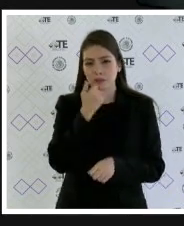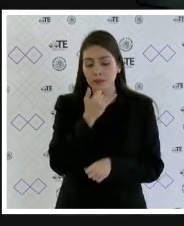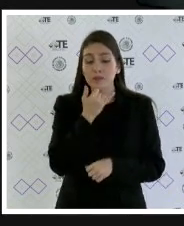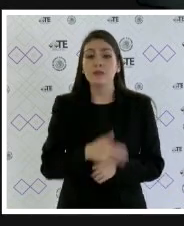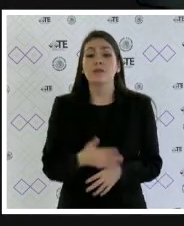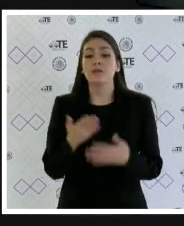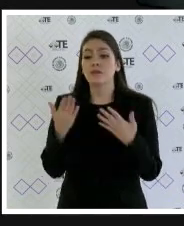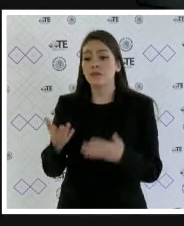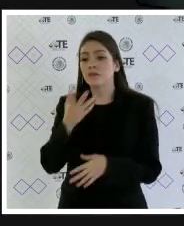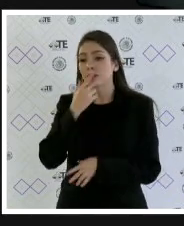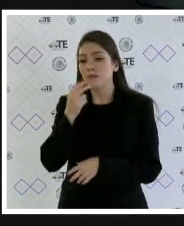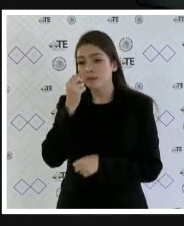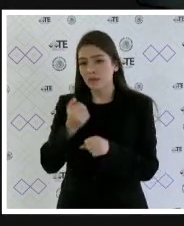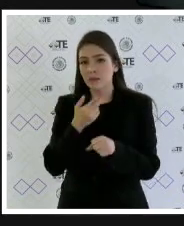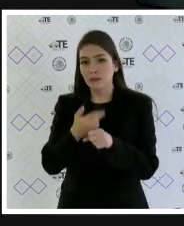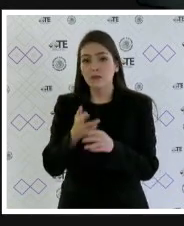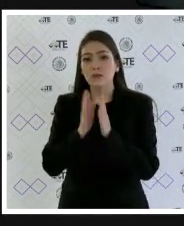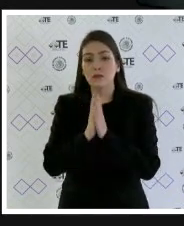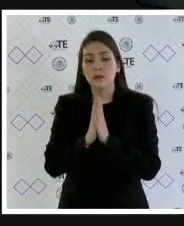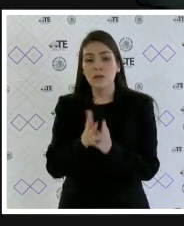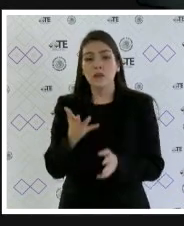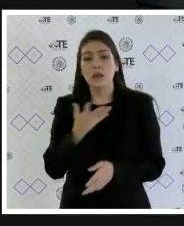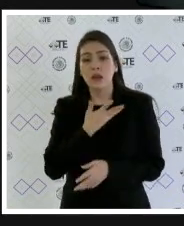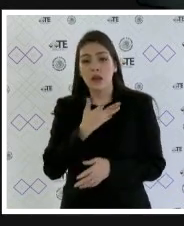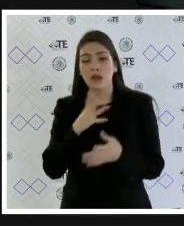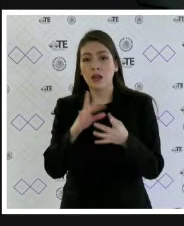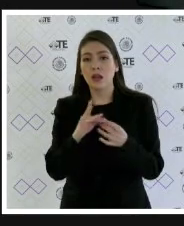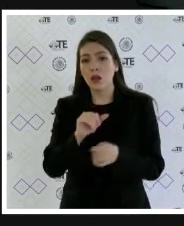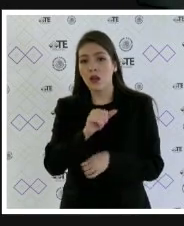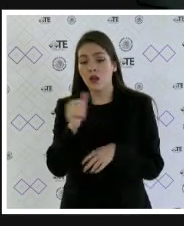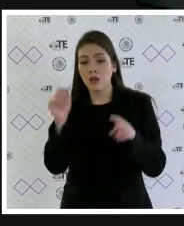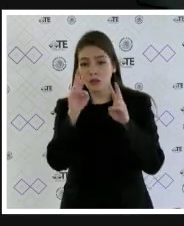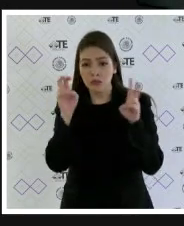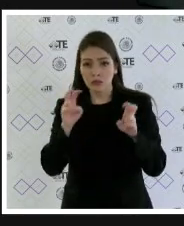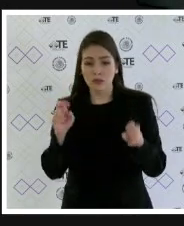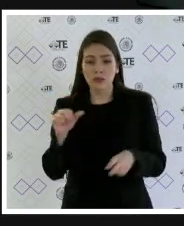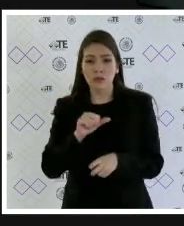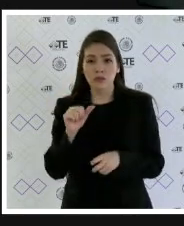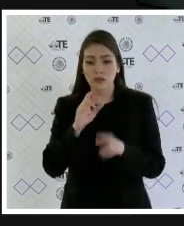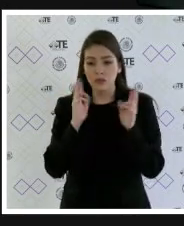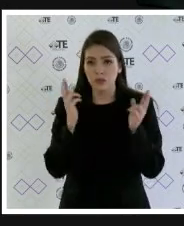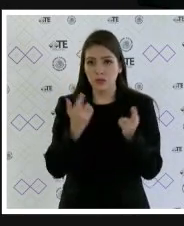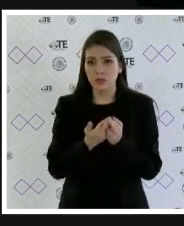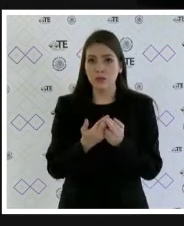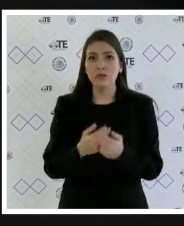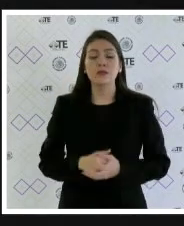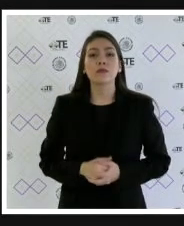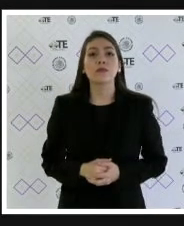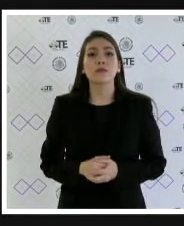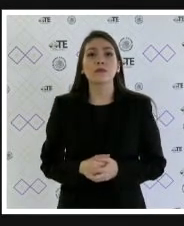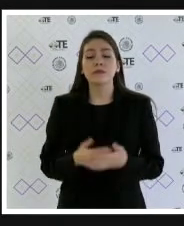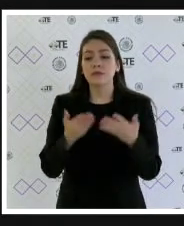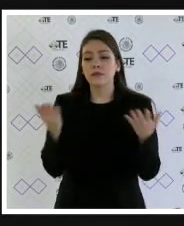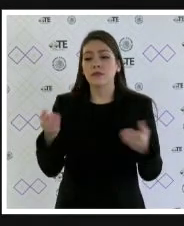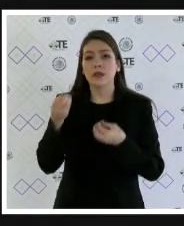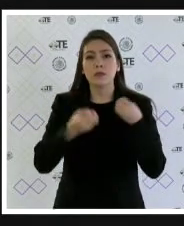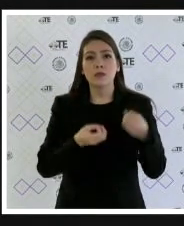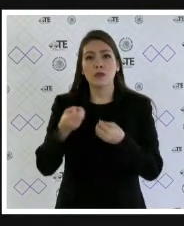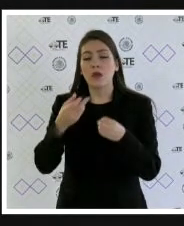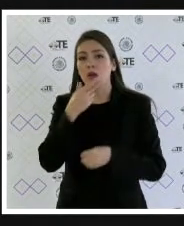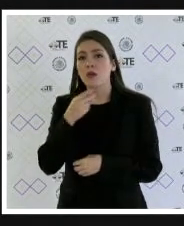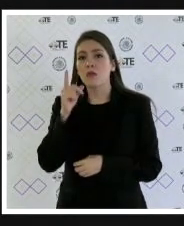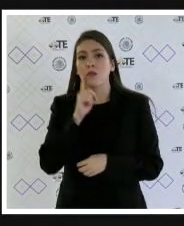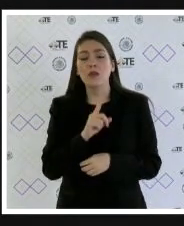señor secretario le pido se sirve informar si hay algún otro asunto que deba tratarse en esta sesión pública magistrados magistrados les